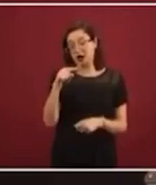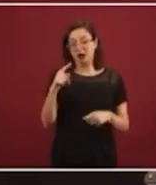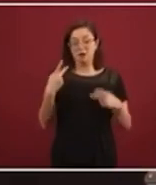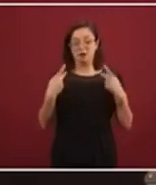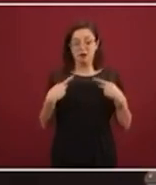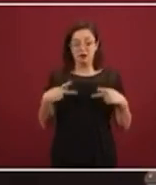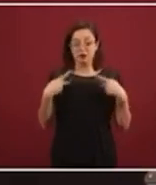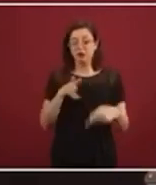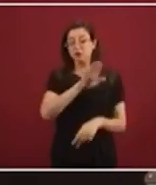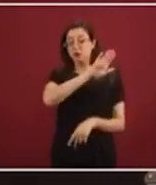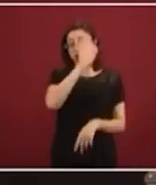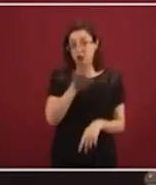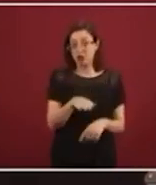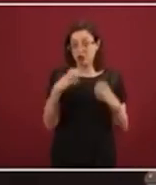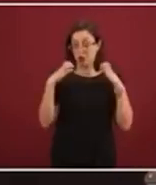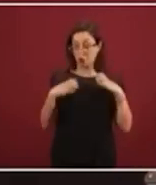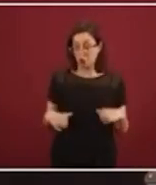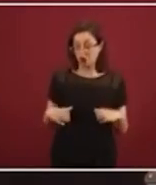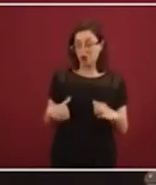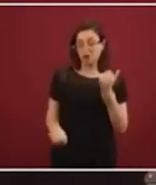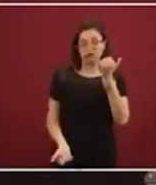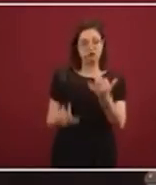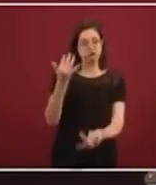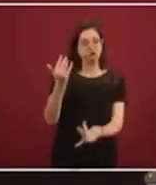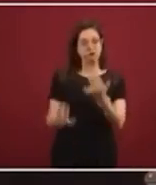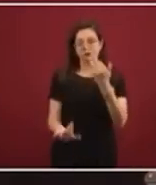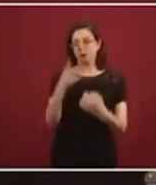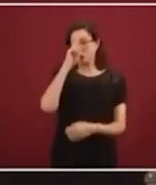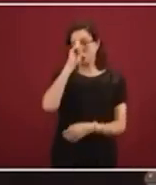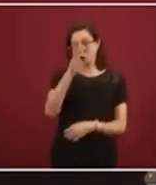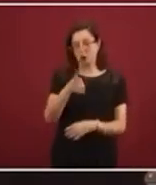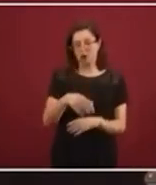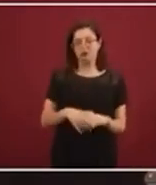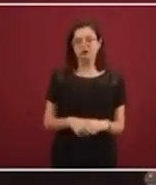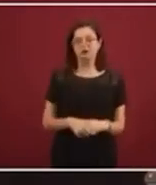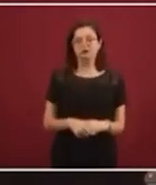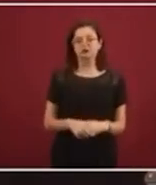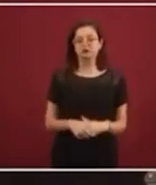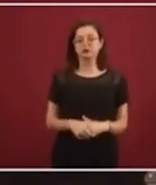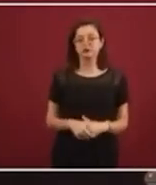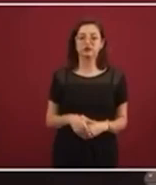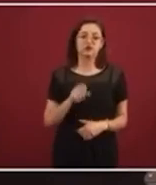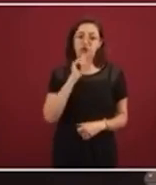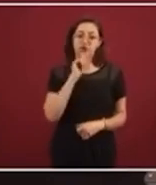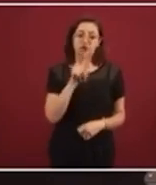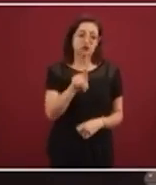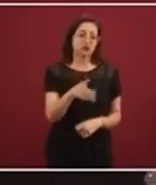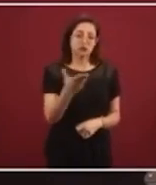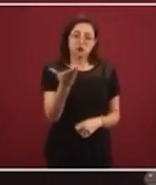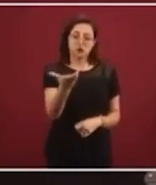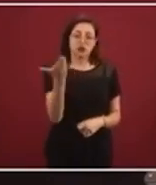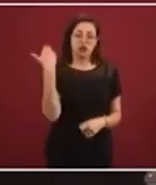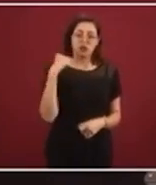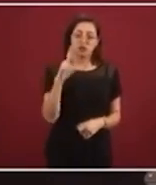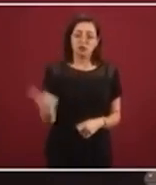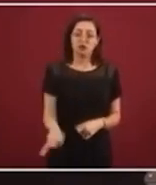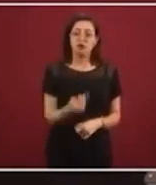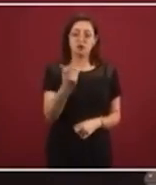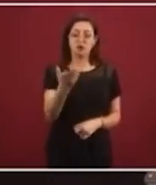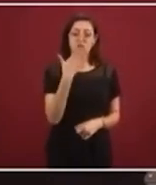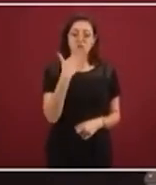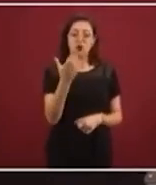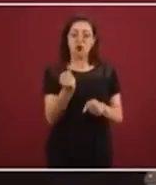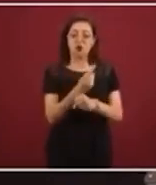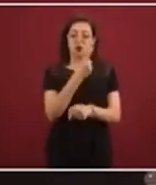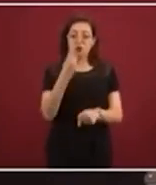cadáveres y la incineración. Y tiene que ver con lo que usted me preguntó hace unos días y qué bueno que lo pregunta porque me da la